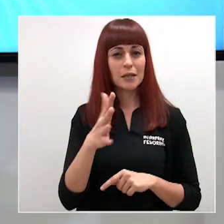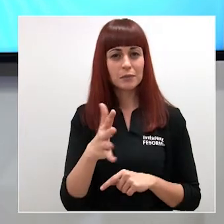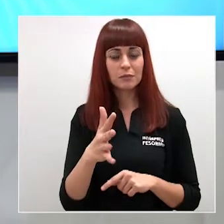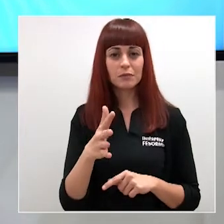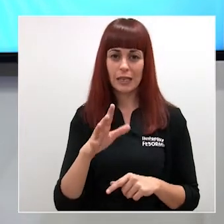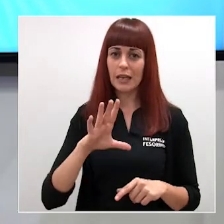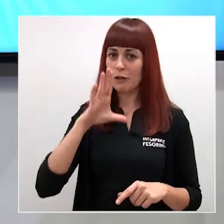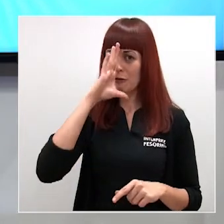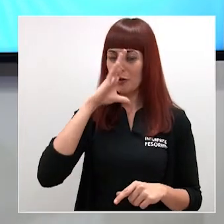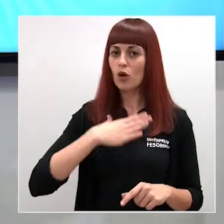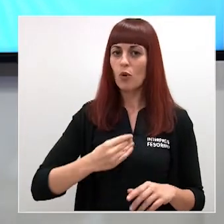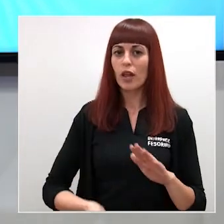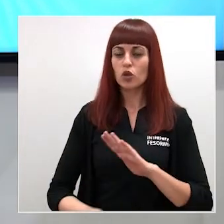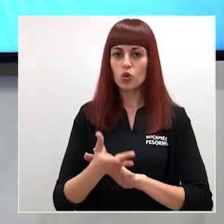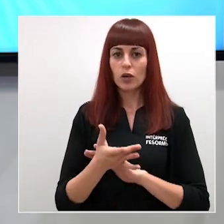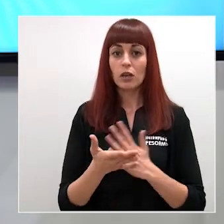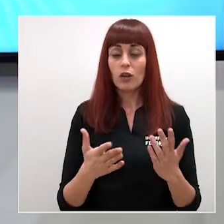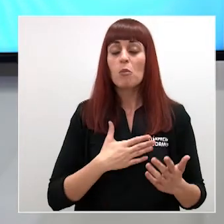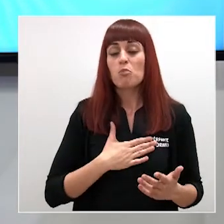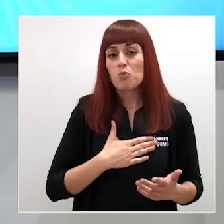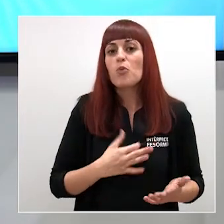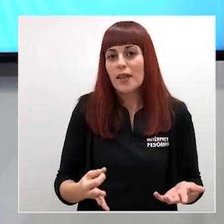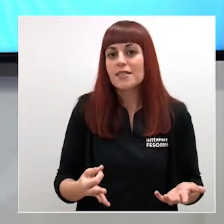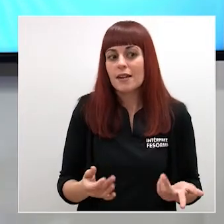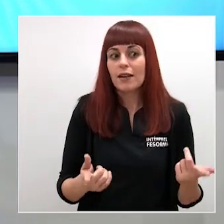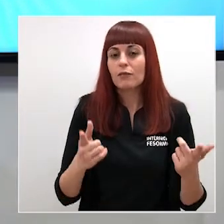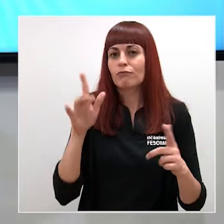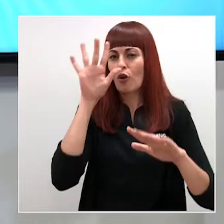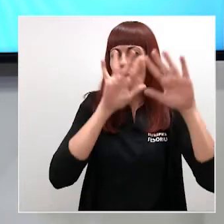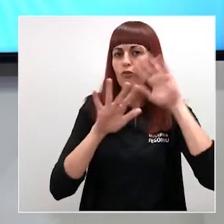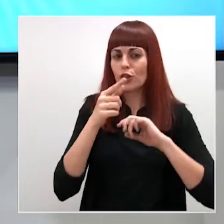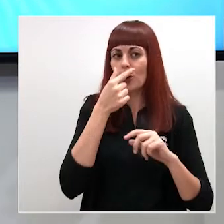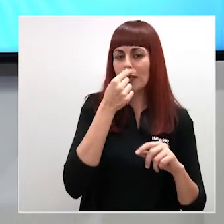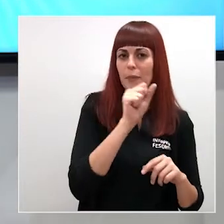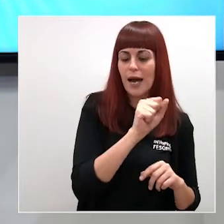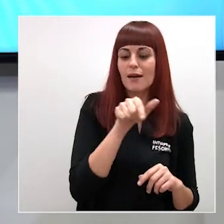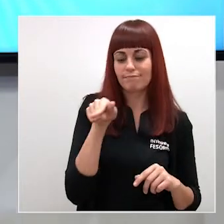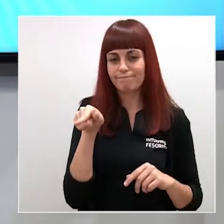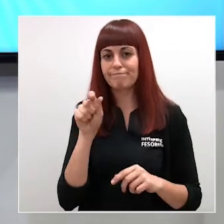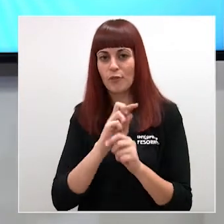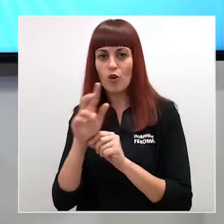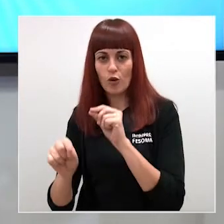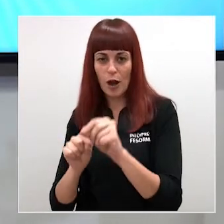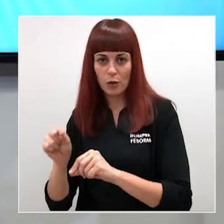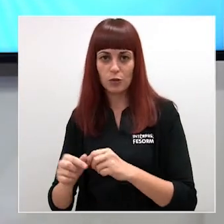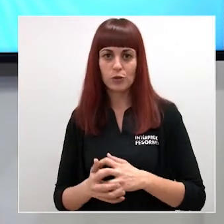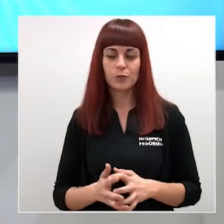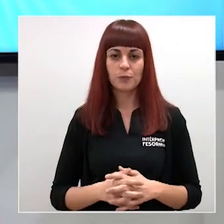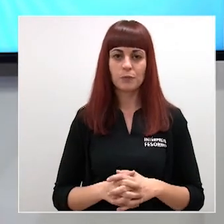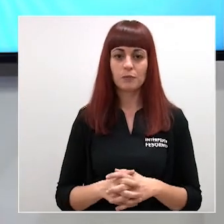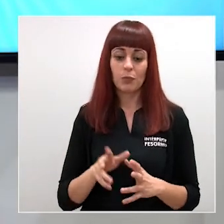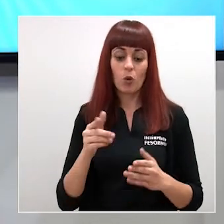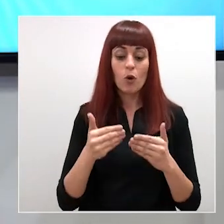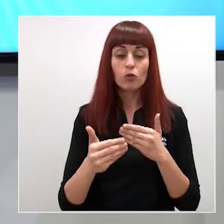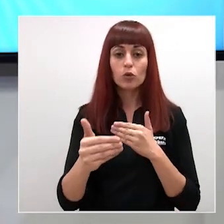en febrero con lo cual como sea posible es posible si vamos a estudiar ahora retrospectivamente como se va a hacer un estudio de prevalencia